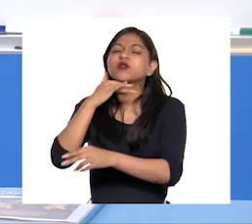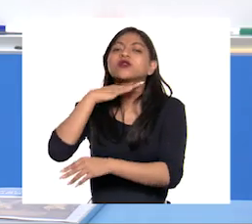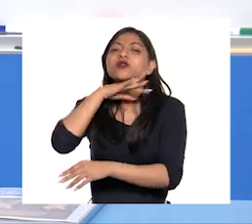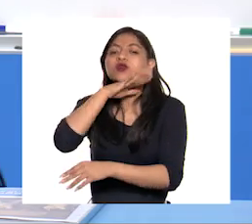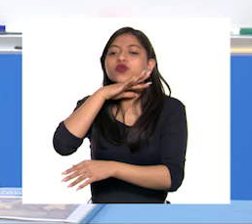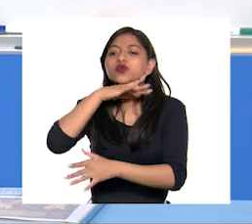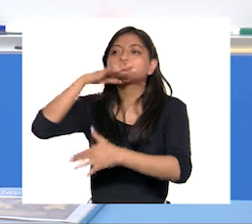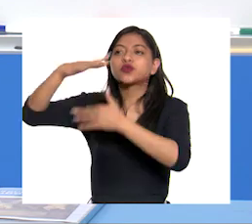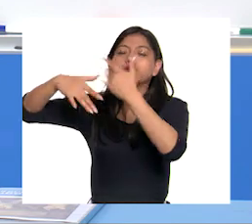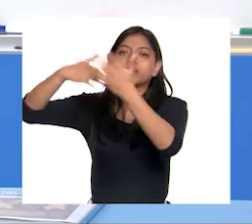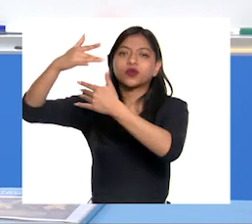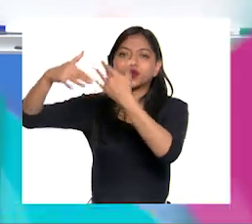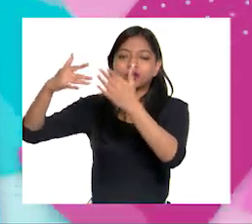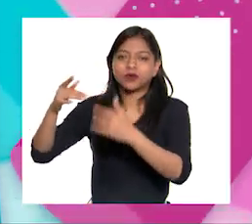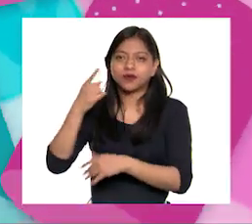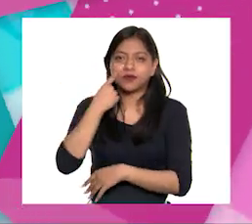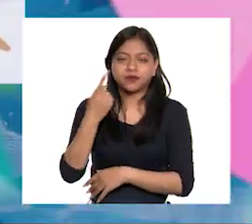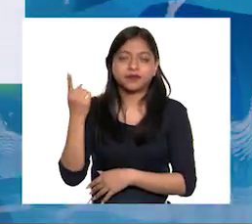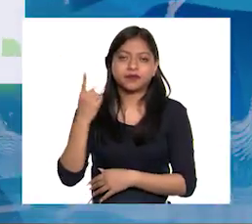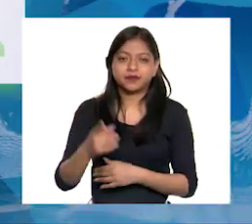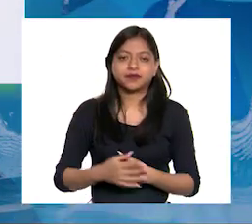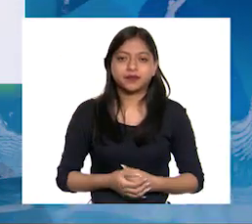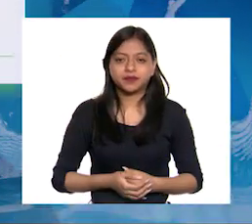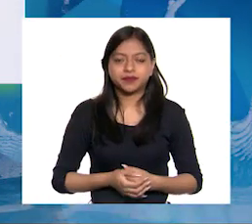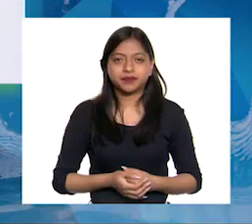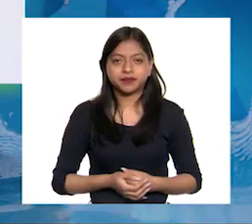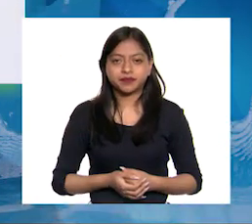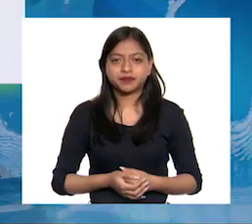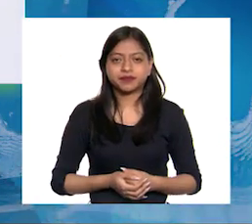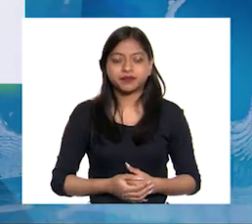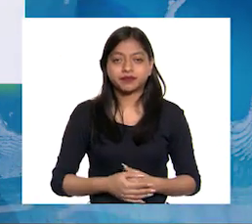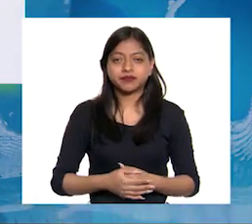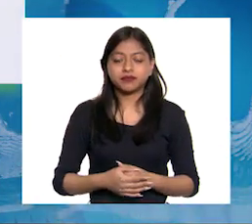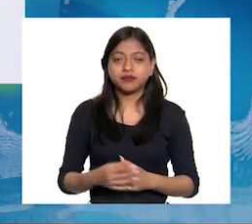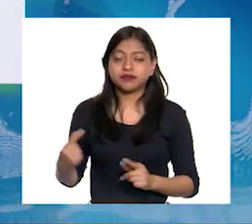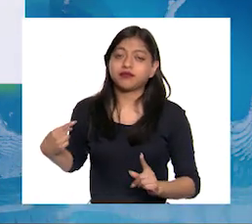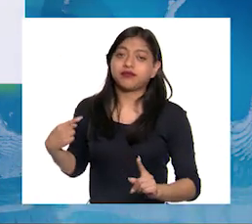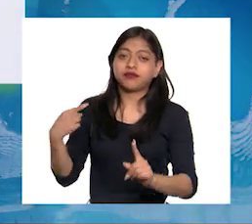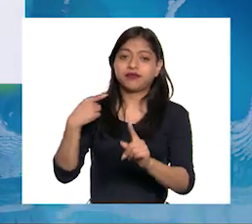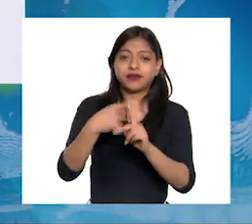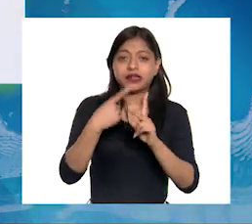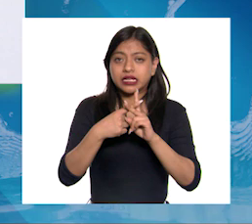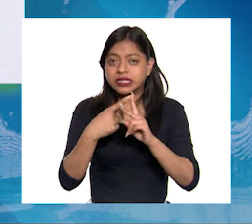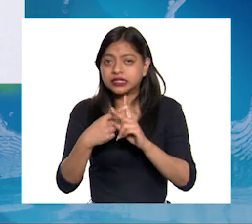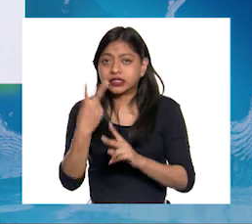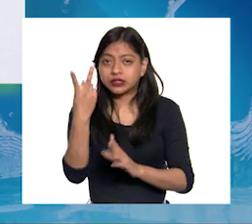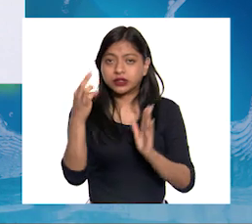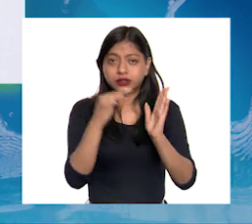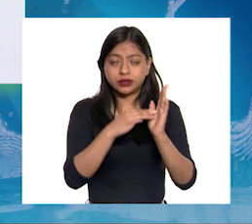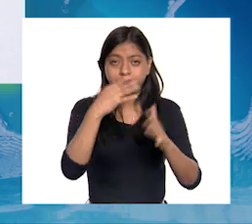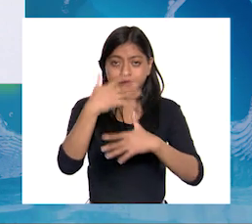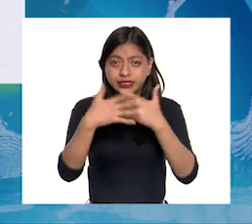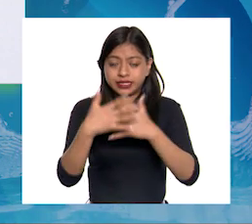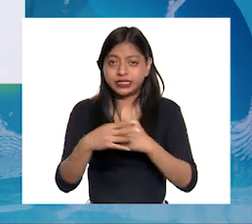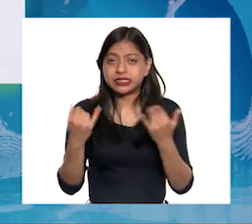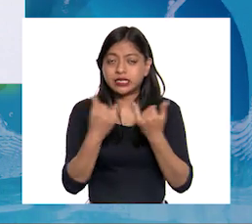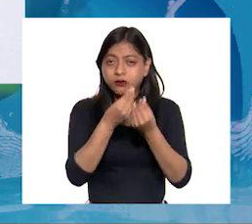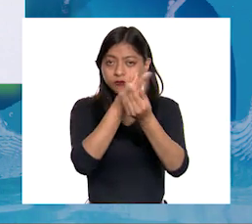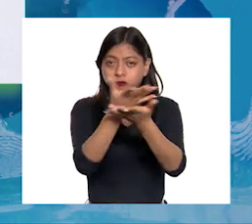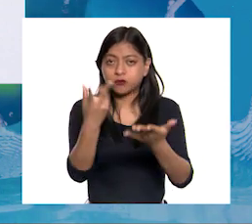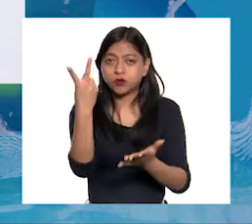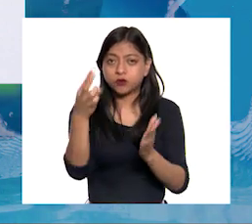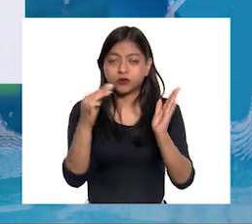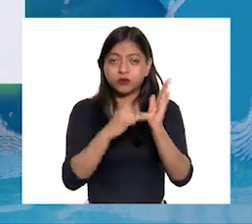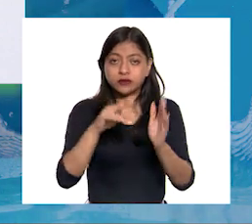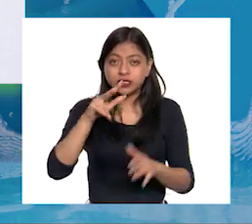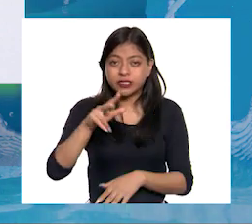De acuerdo a la actualización del Inventario 2015 publicada en 2018 El gas